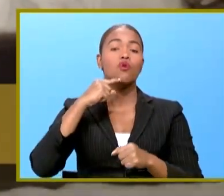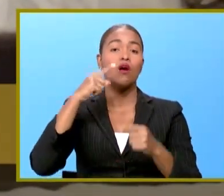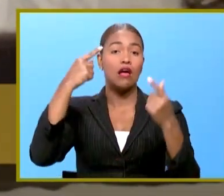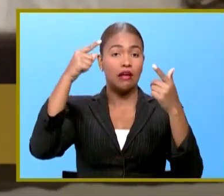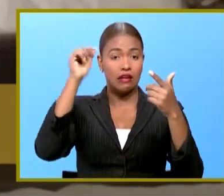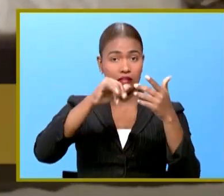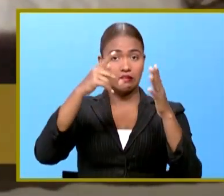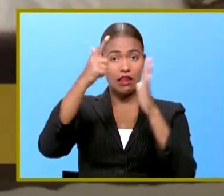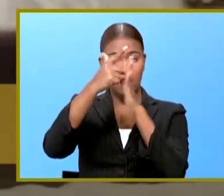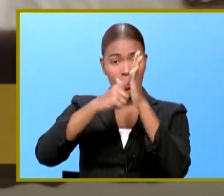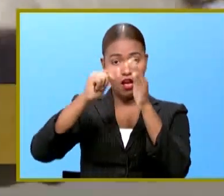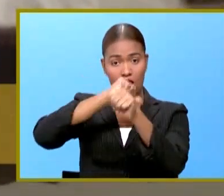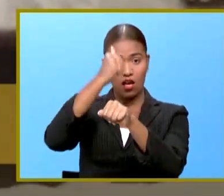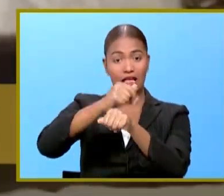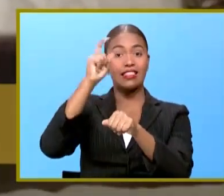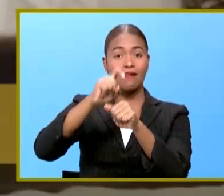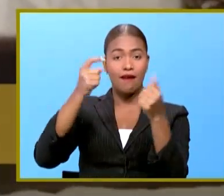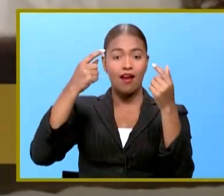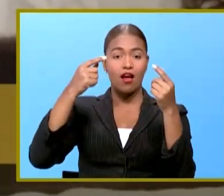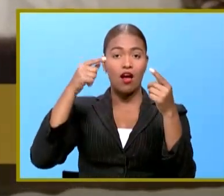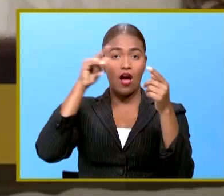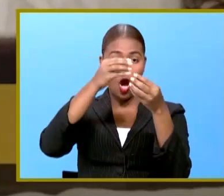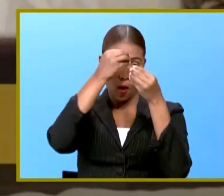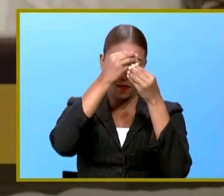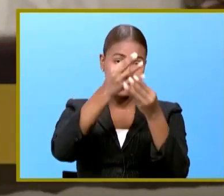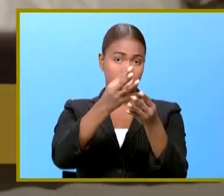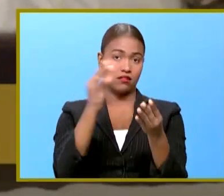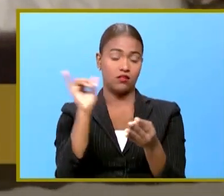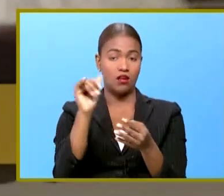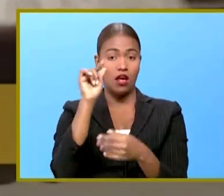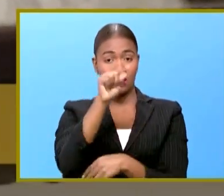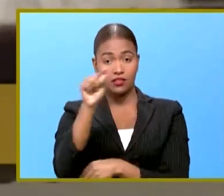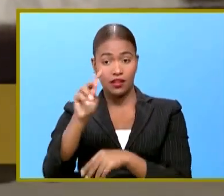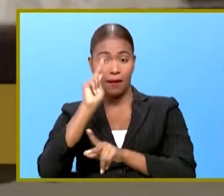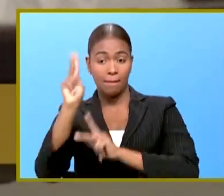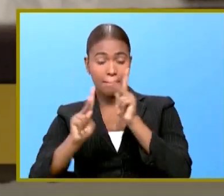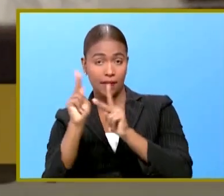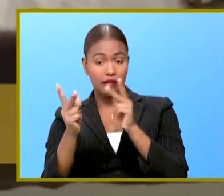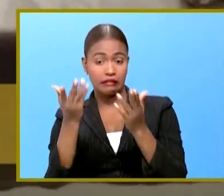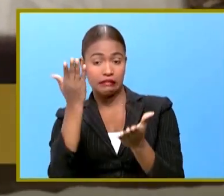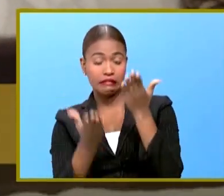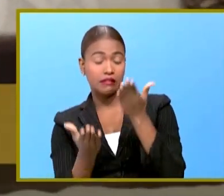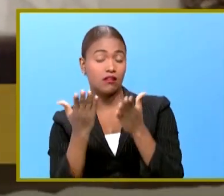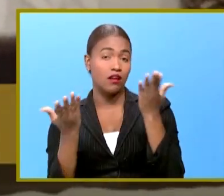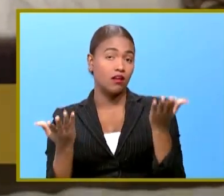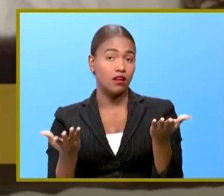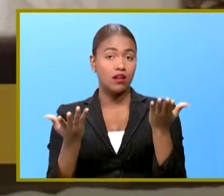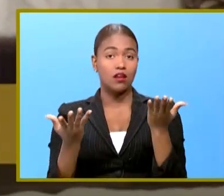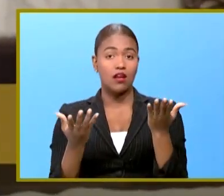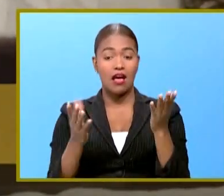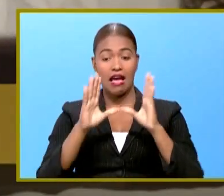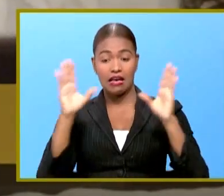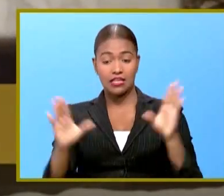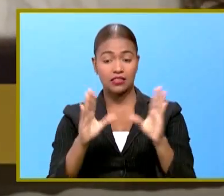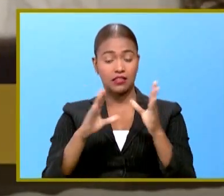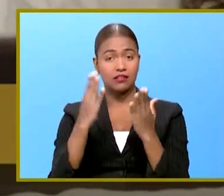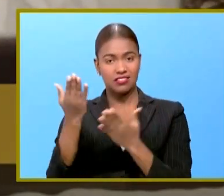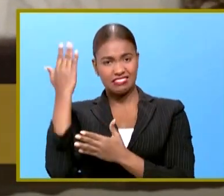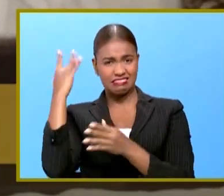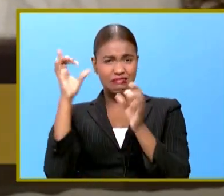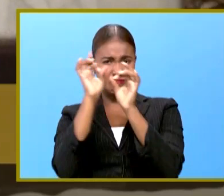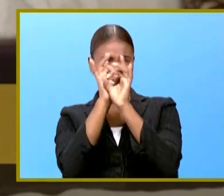estrictamente la ley y si algunos de esas personas pues cometieron actos